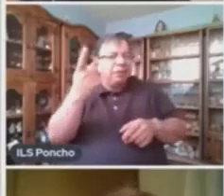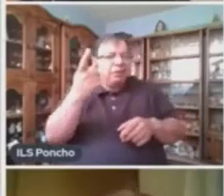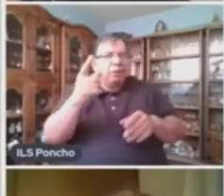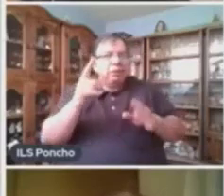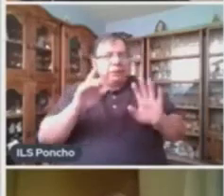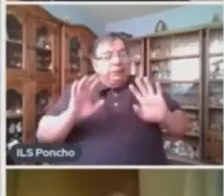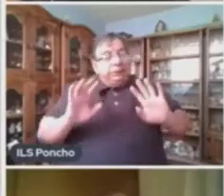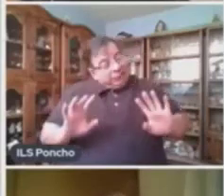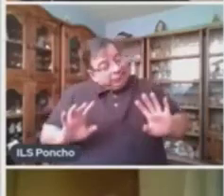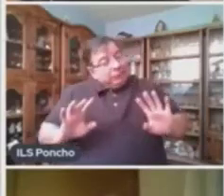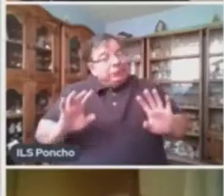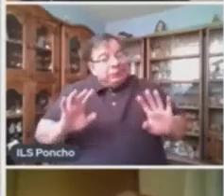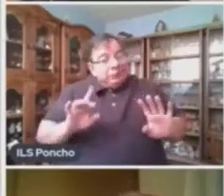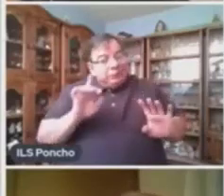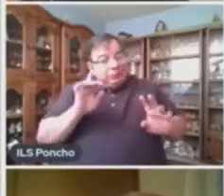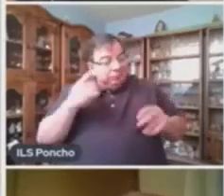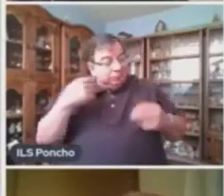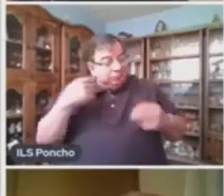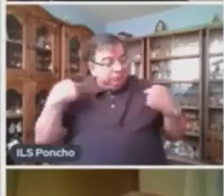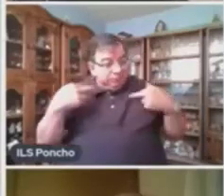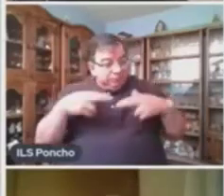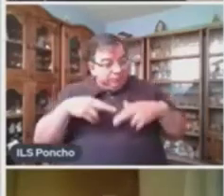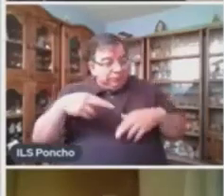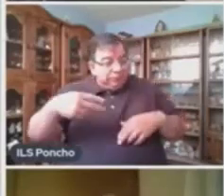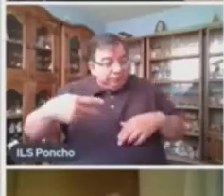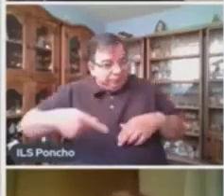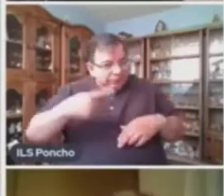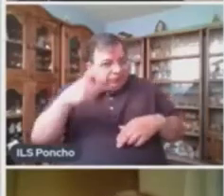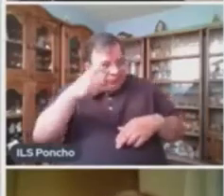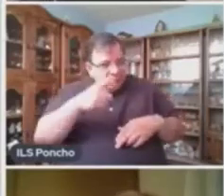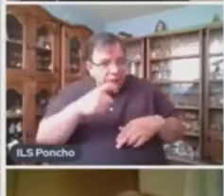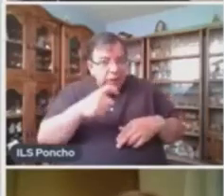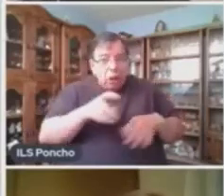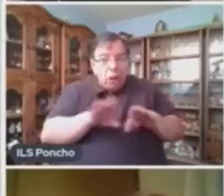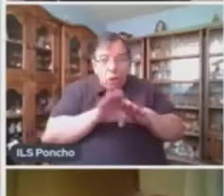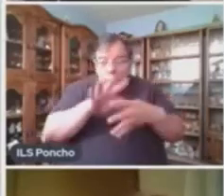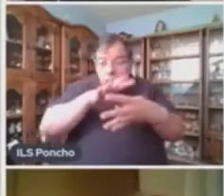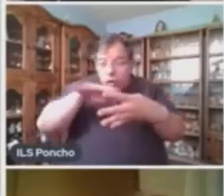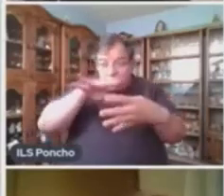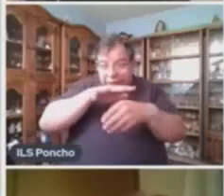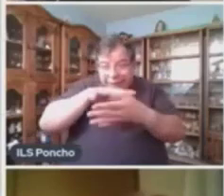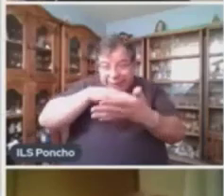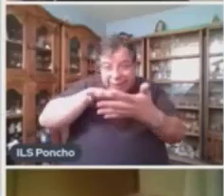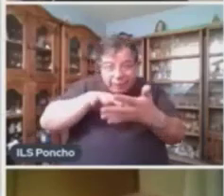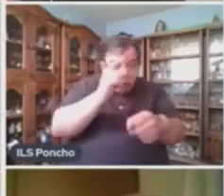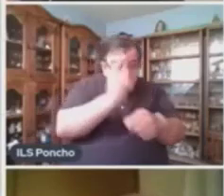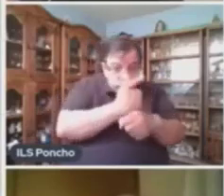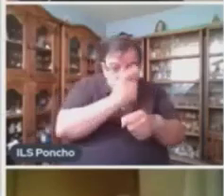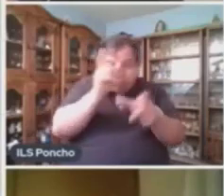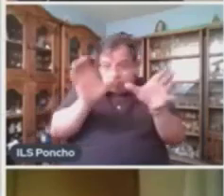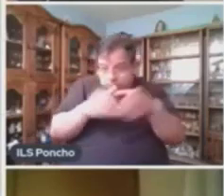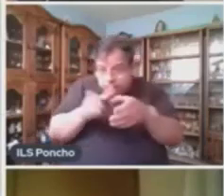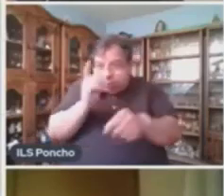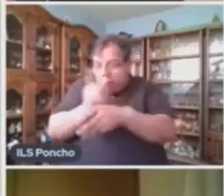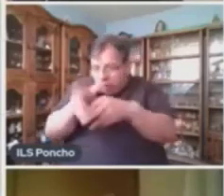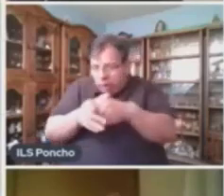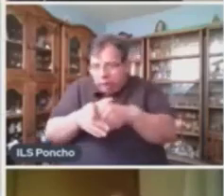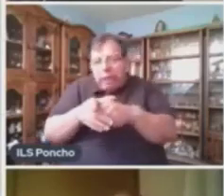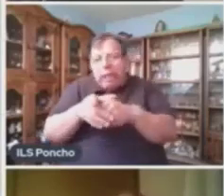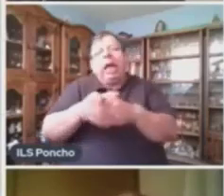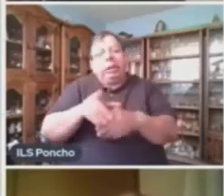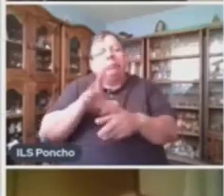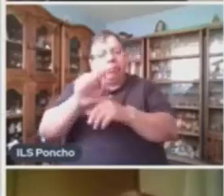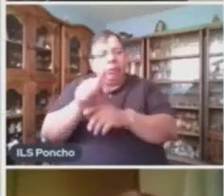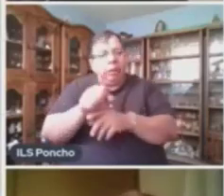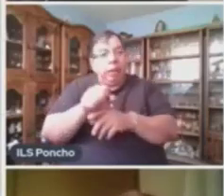complicada Identificar un texto es un muy buen logro Escribir un texto requiere de una preparación